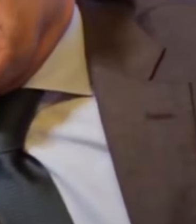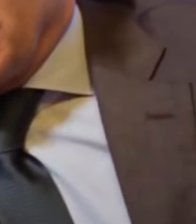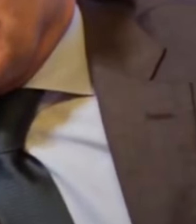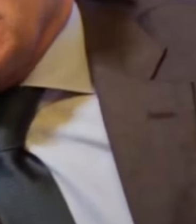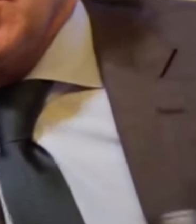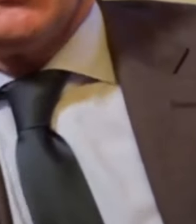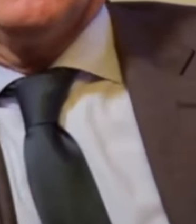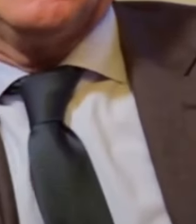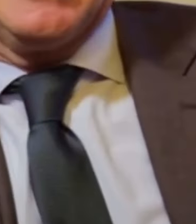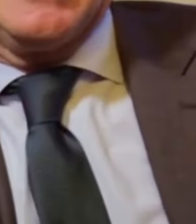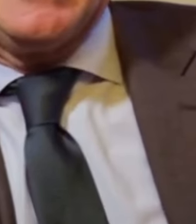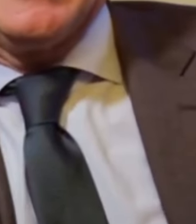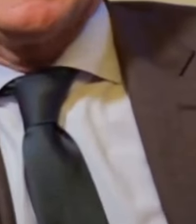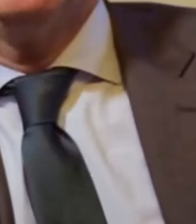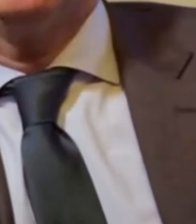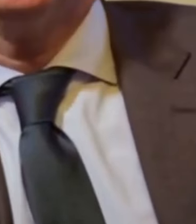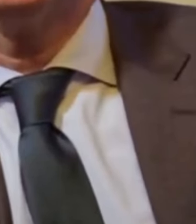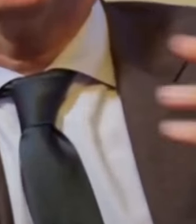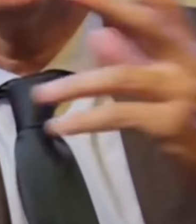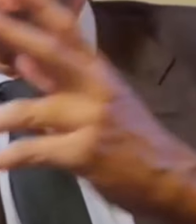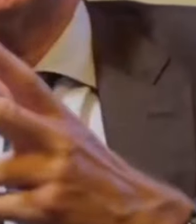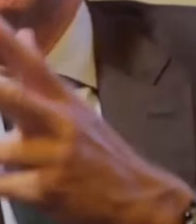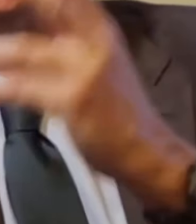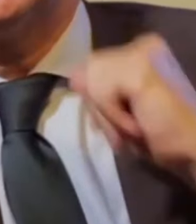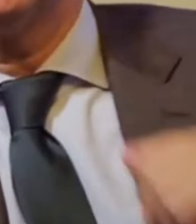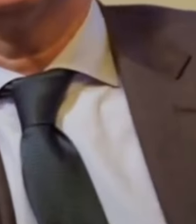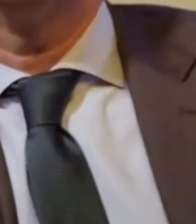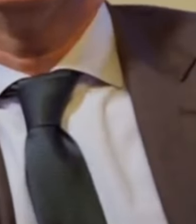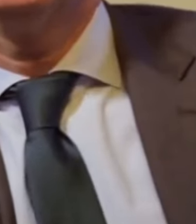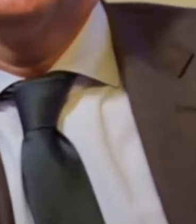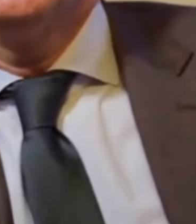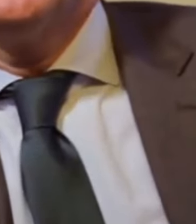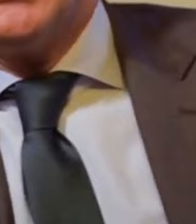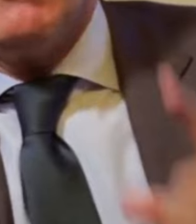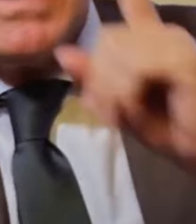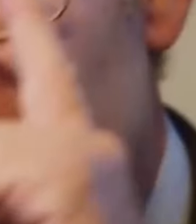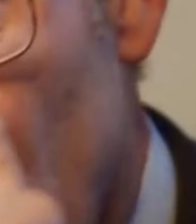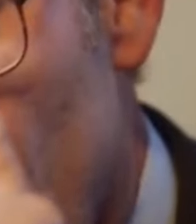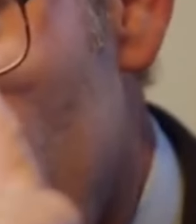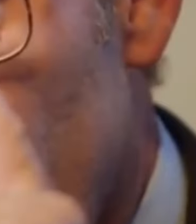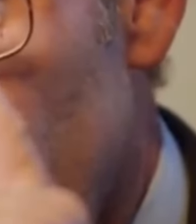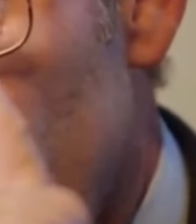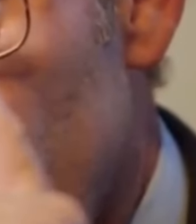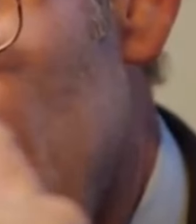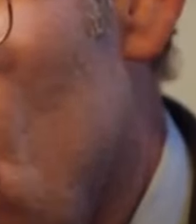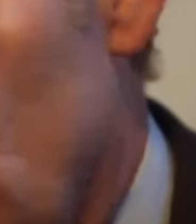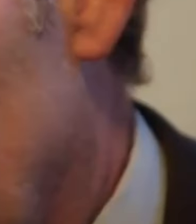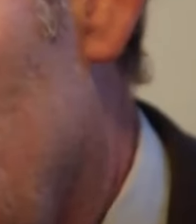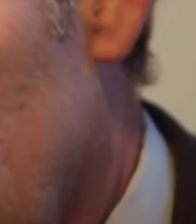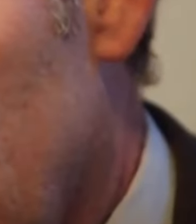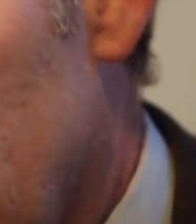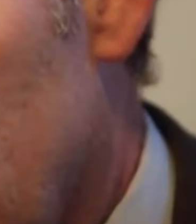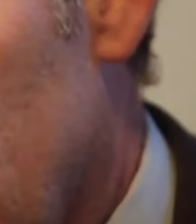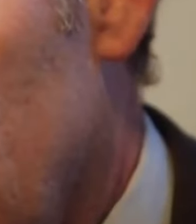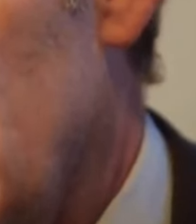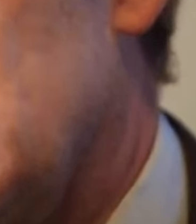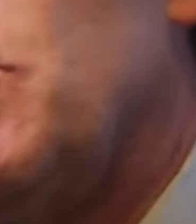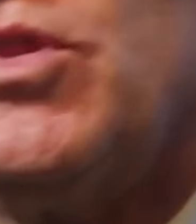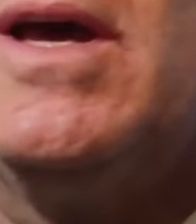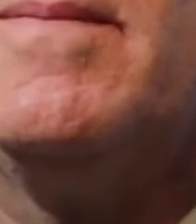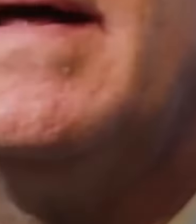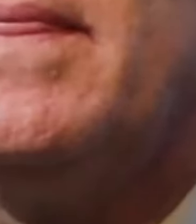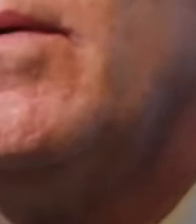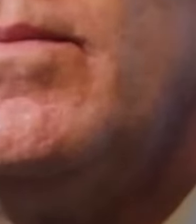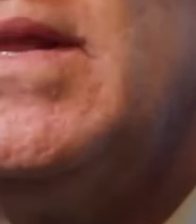vertiginosa sin embargo esta velocidad no siempre va de la mano de la veracidad con la proliferación de las redes sociales y la facilidad con la que se pueden